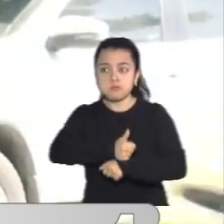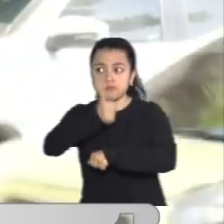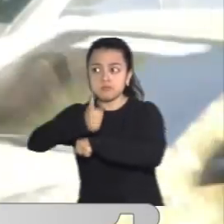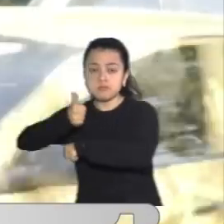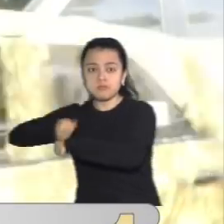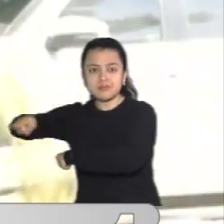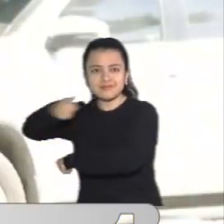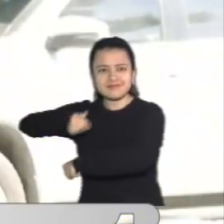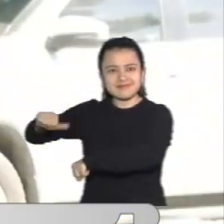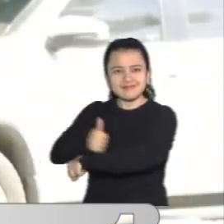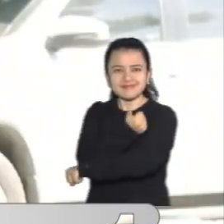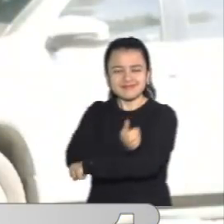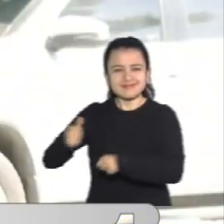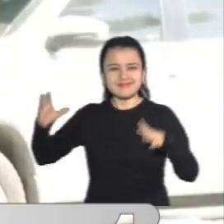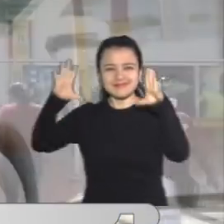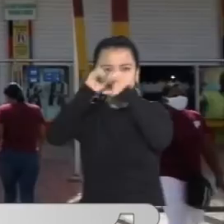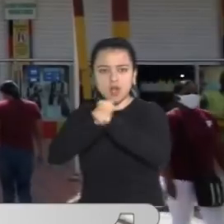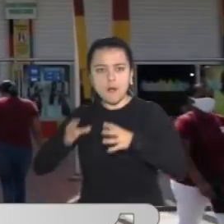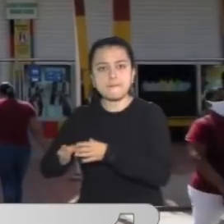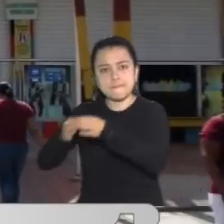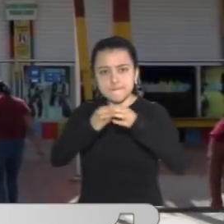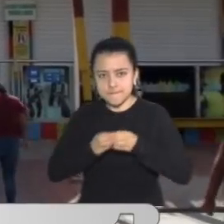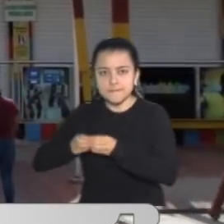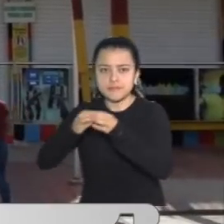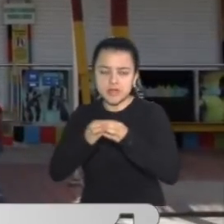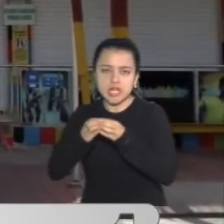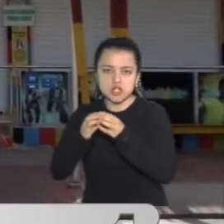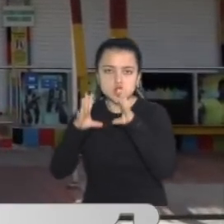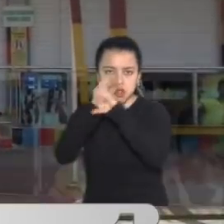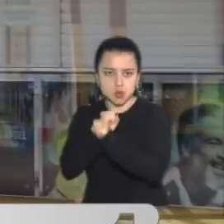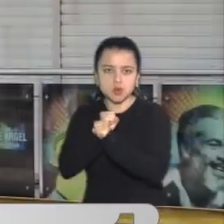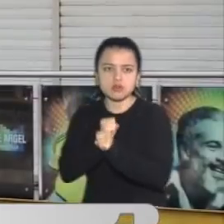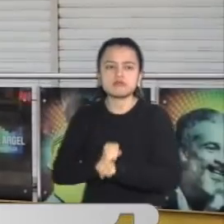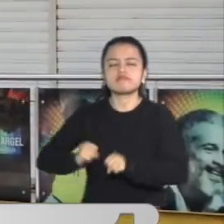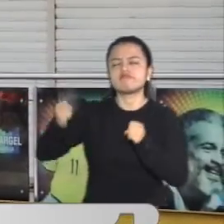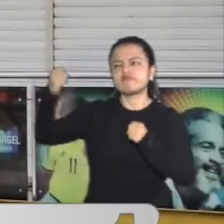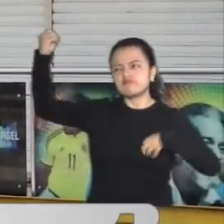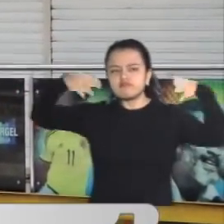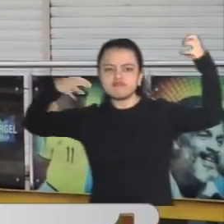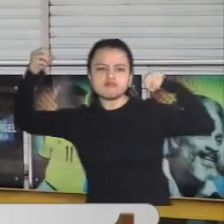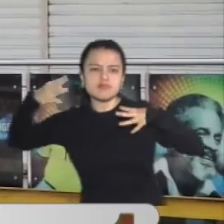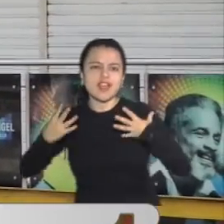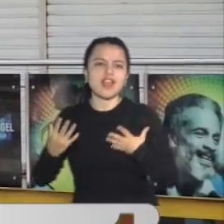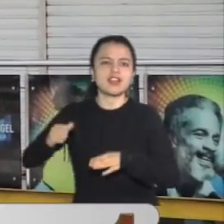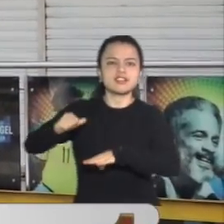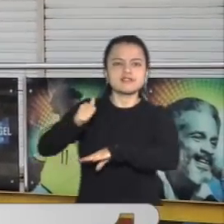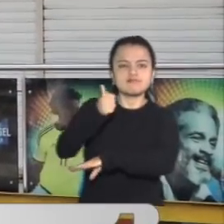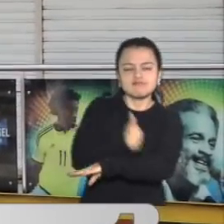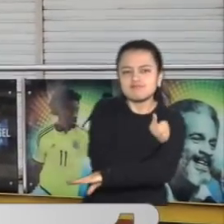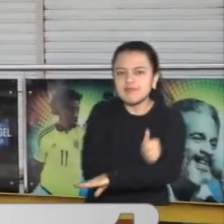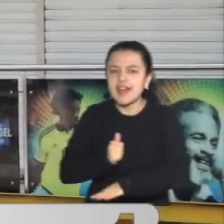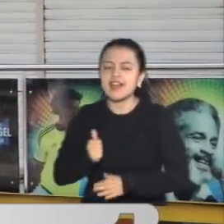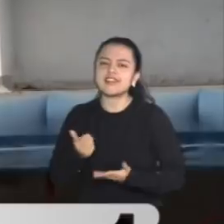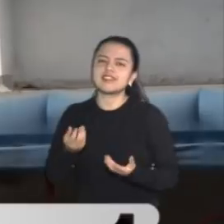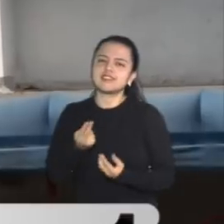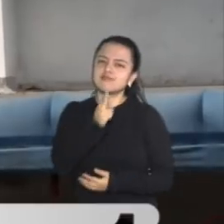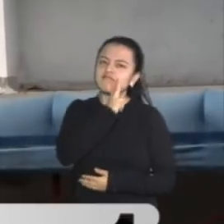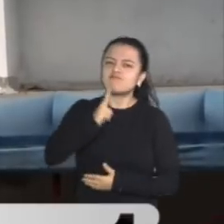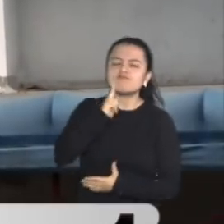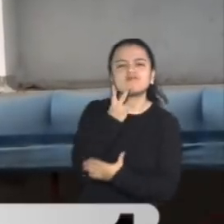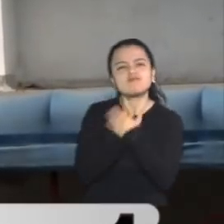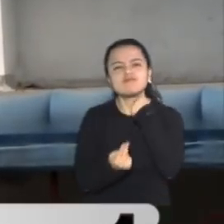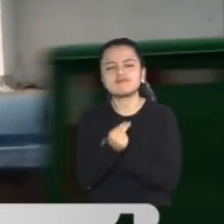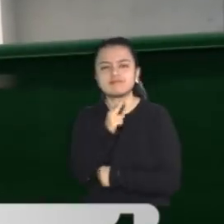nocturnos, agrupados ellos en aso nocturno, discotecas, bares y gastrobares, han pedido a las